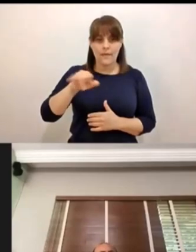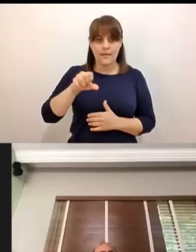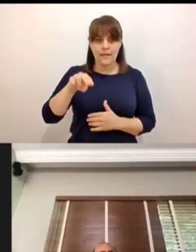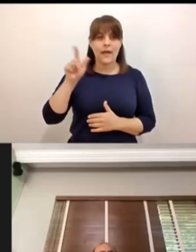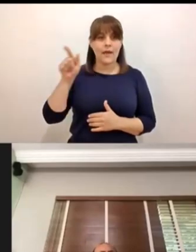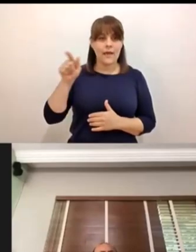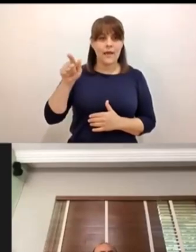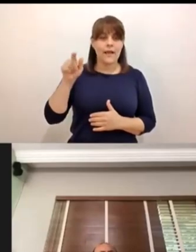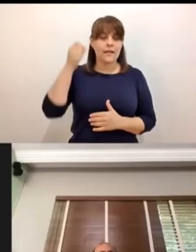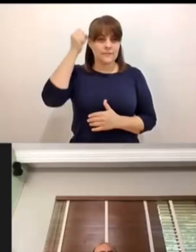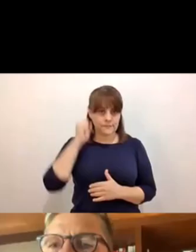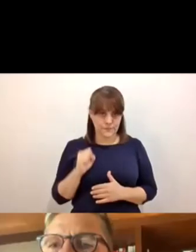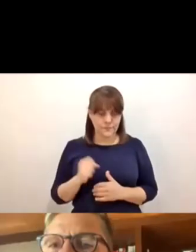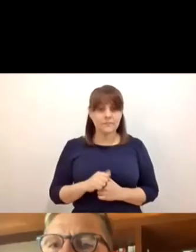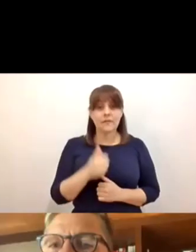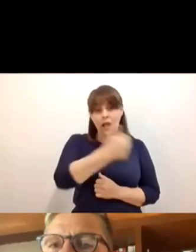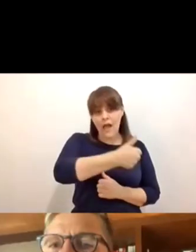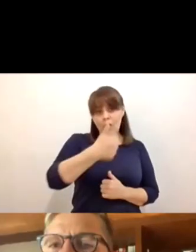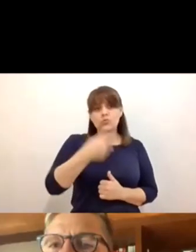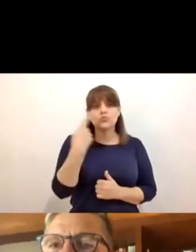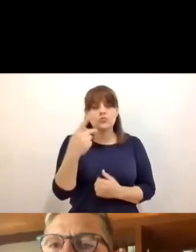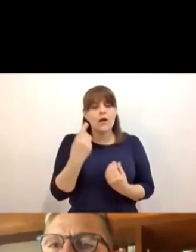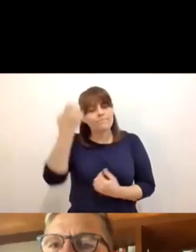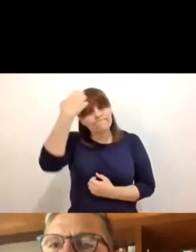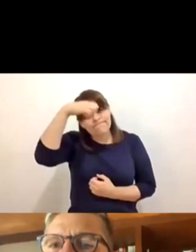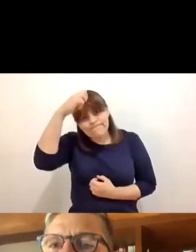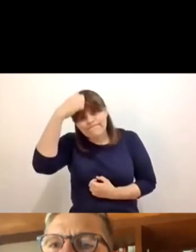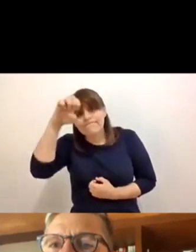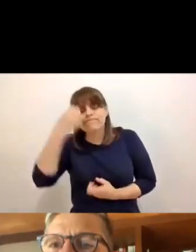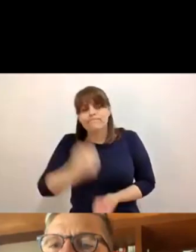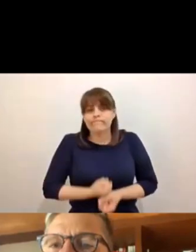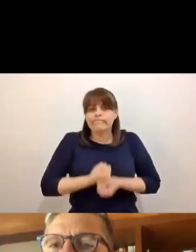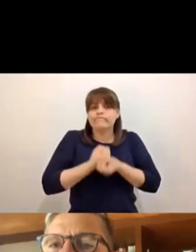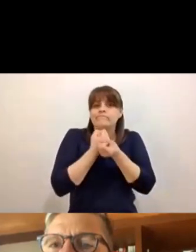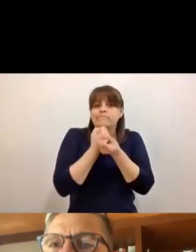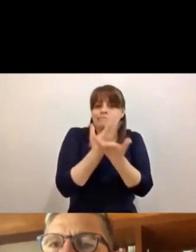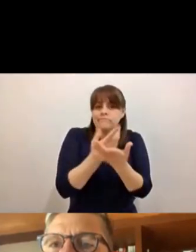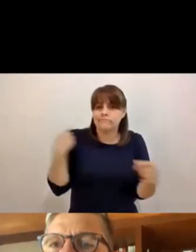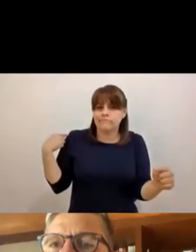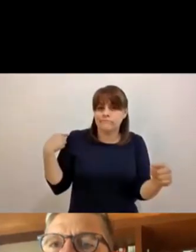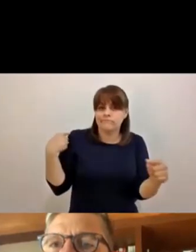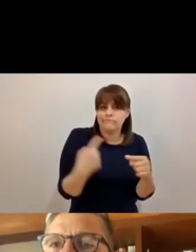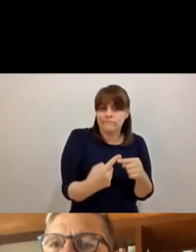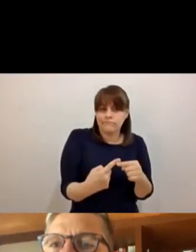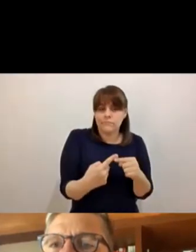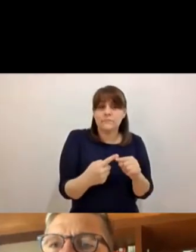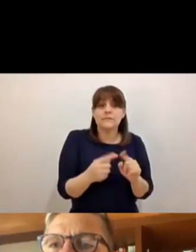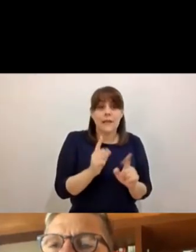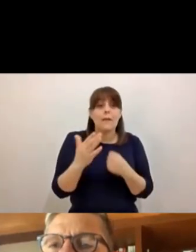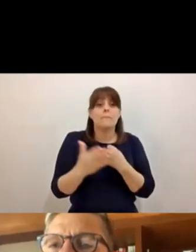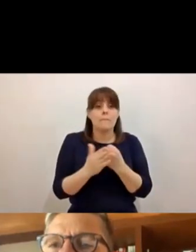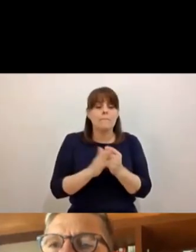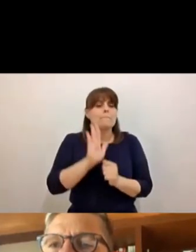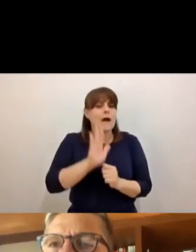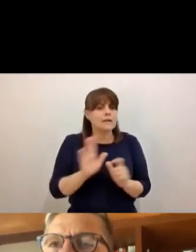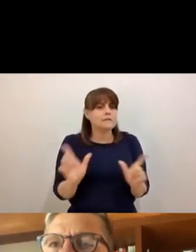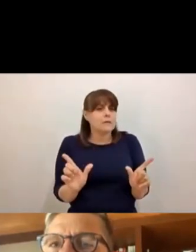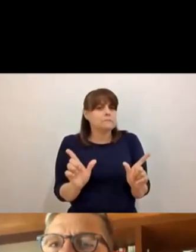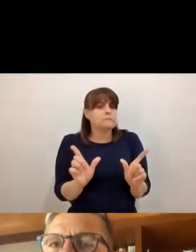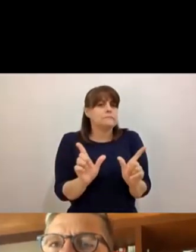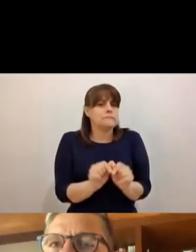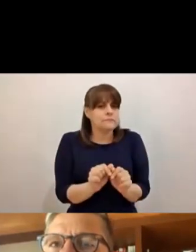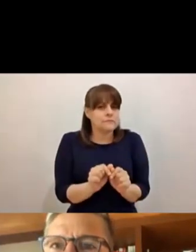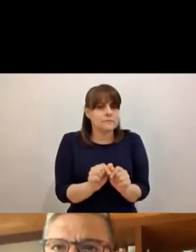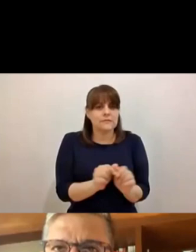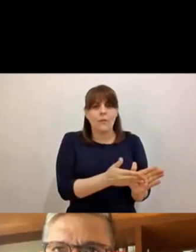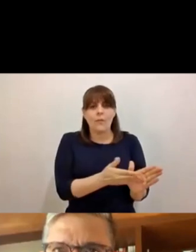experiencia en estos días que finalmente parece que están llegando a fin, que somos de la cuarentena, donde